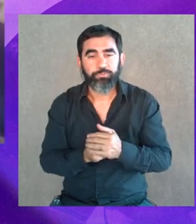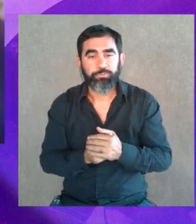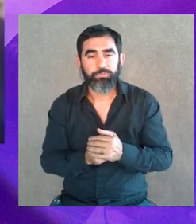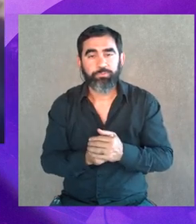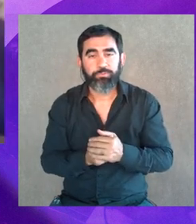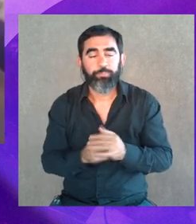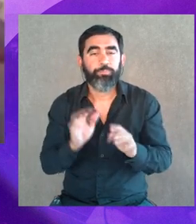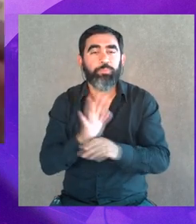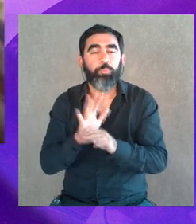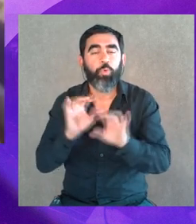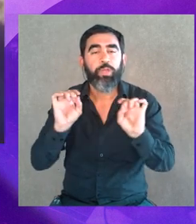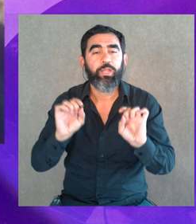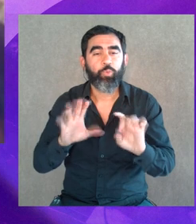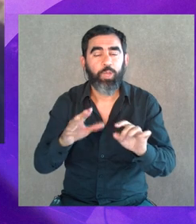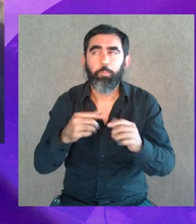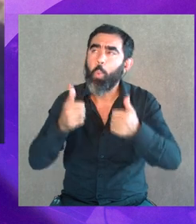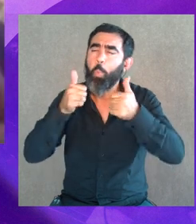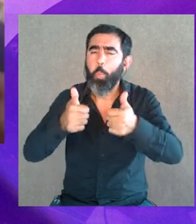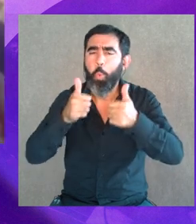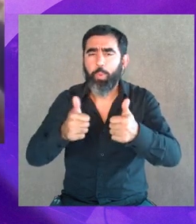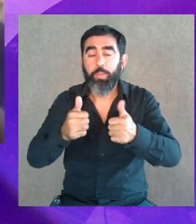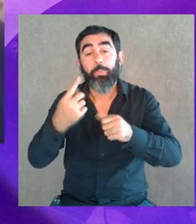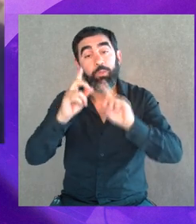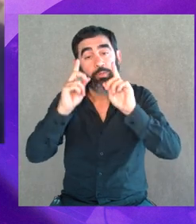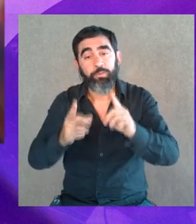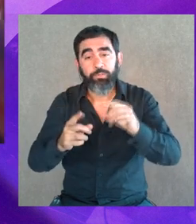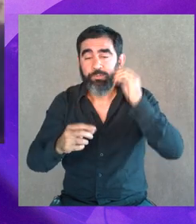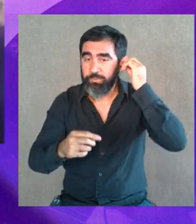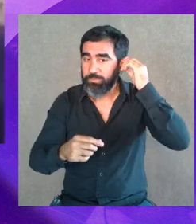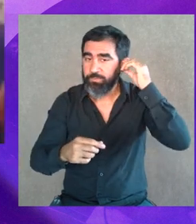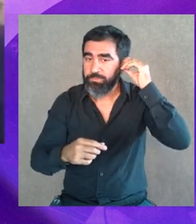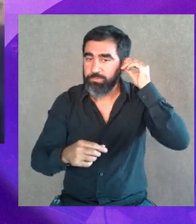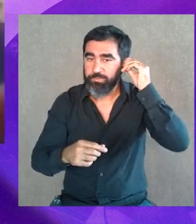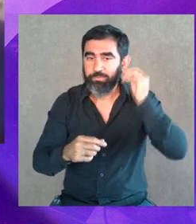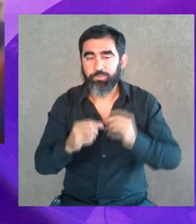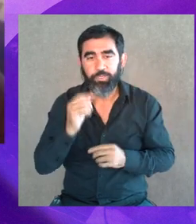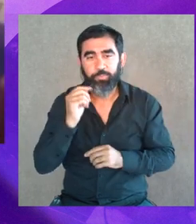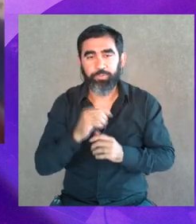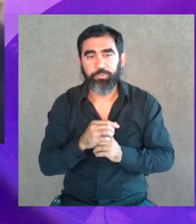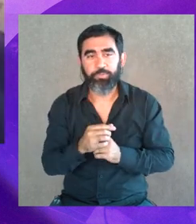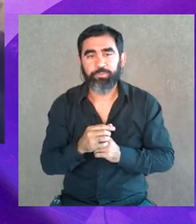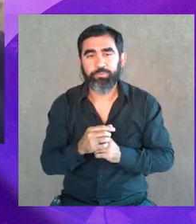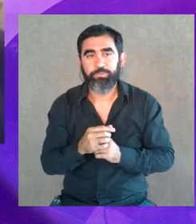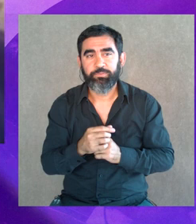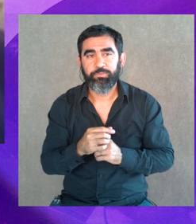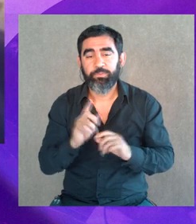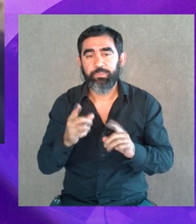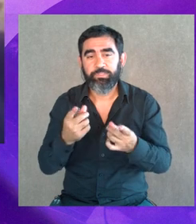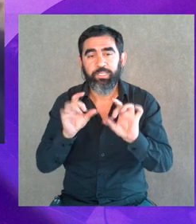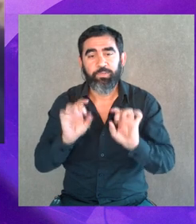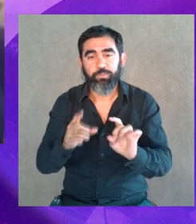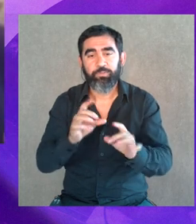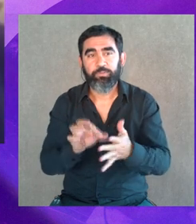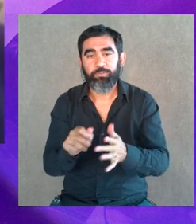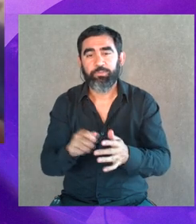visto como natural, como que está bueno, pero también necesitamos colaboraciones estructurales para eso. supuesto.